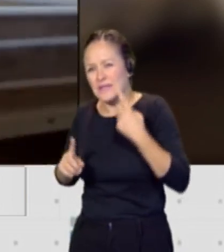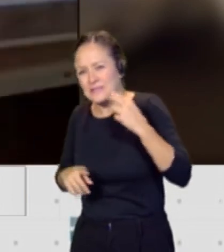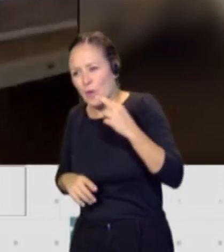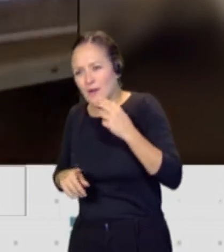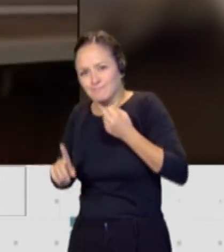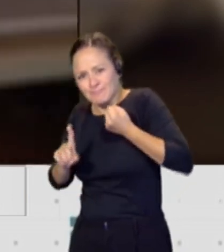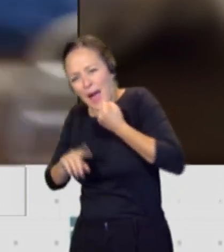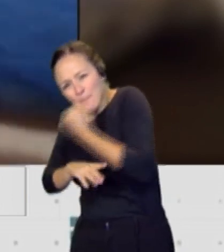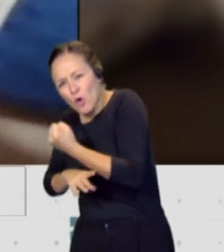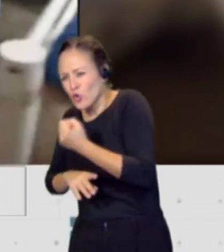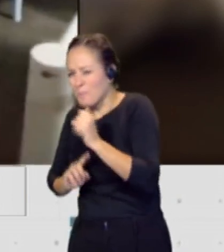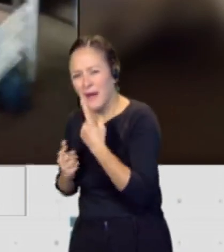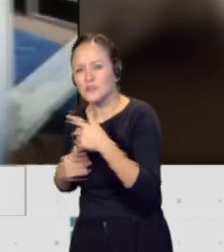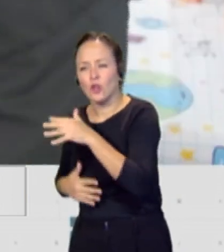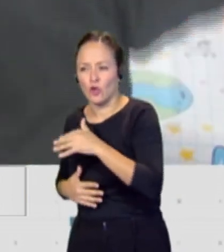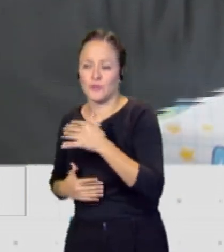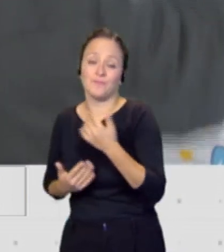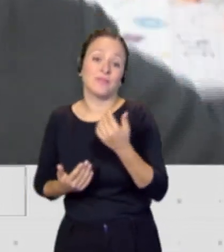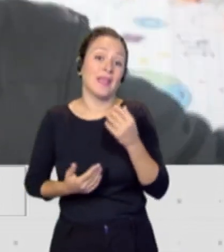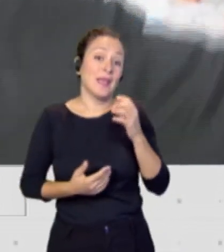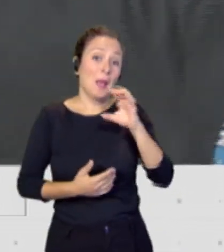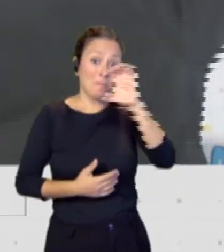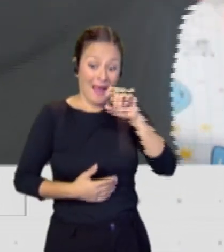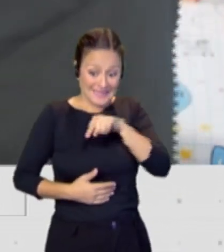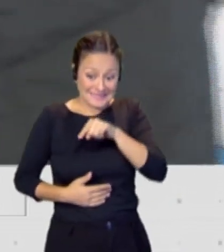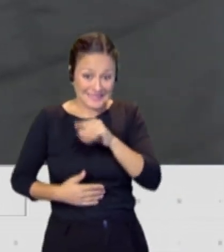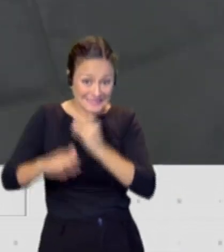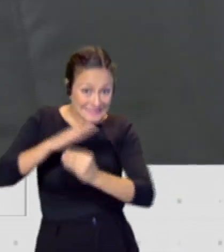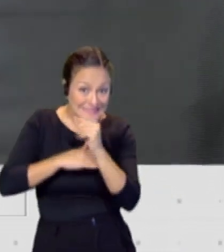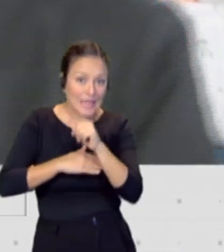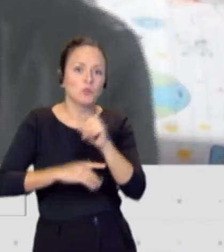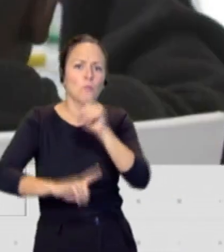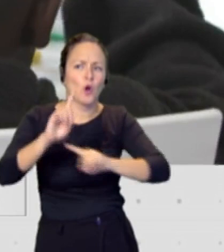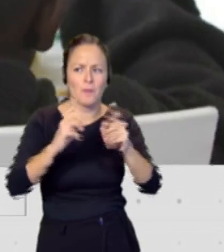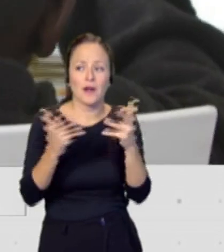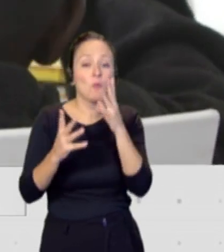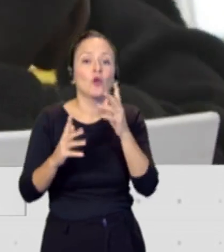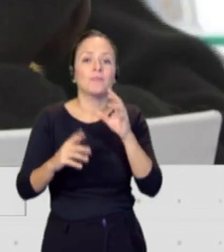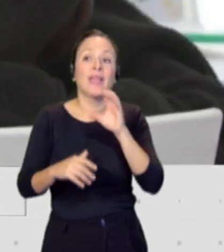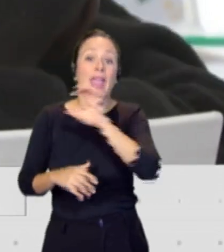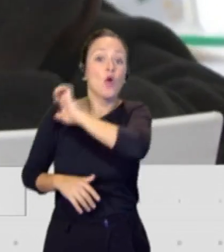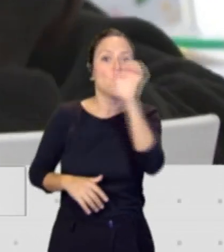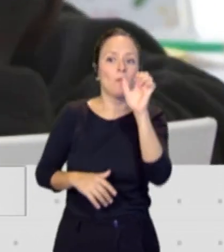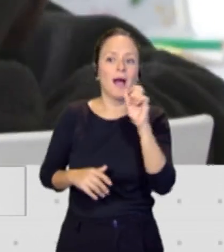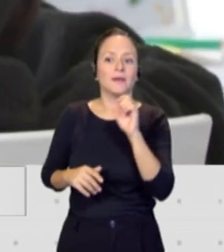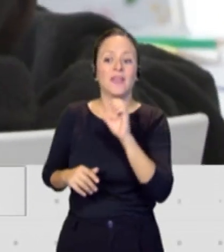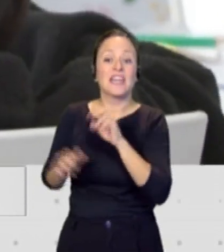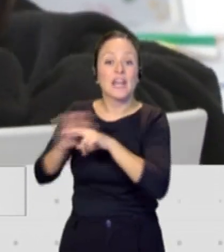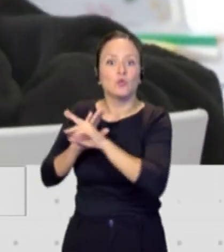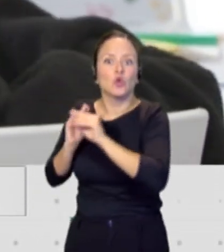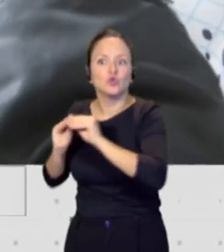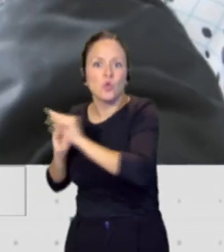origen tienen un problema muy grave y ese problema es el extractivismo de las empresas europeas. Cuando una persona se mueve desde Congo,